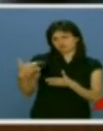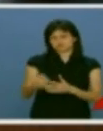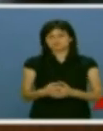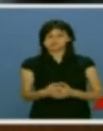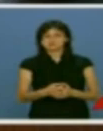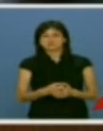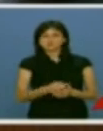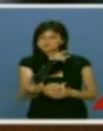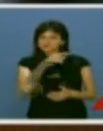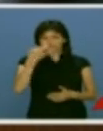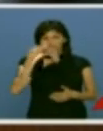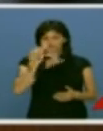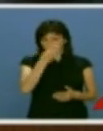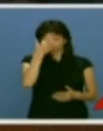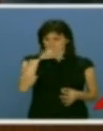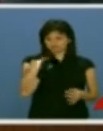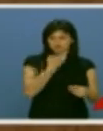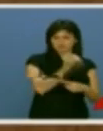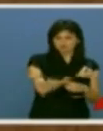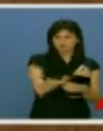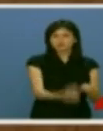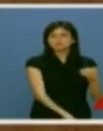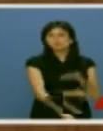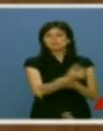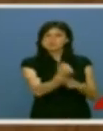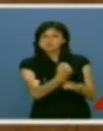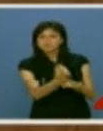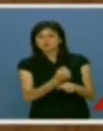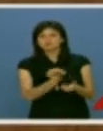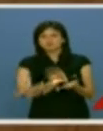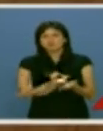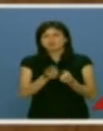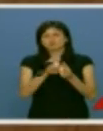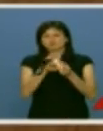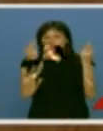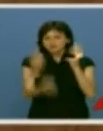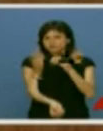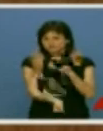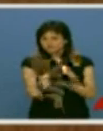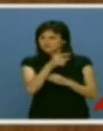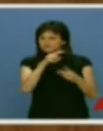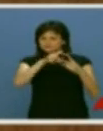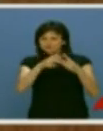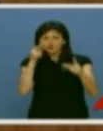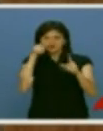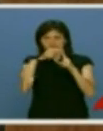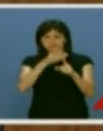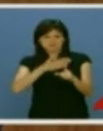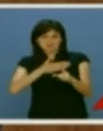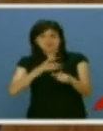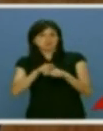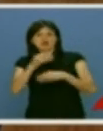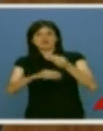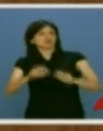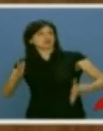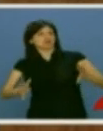Cuente con ello, señor Herrera, porque la creación de empleo y la garantía del estado del bienestar es el verdadero asunto de esta legislatura y en eso mi grupo no se va a quedar cruzado de brazos.